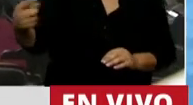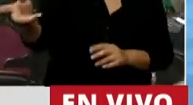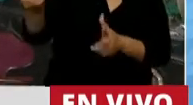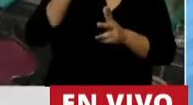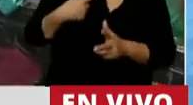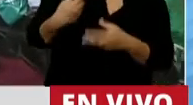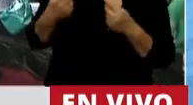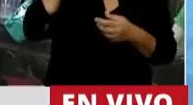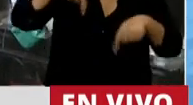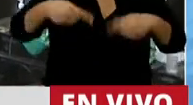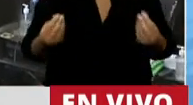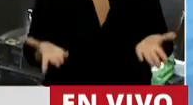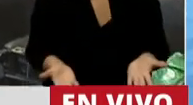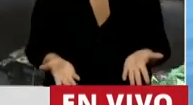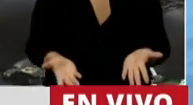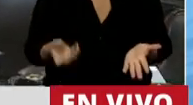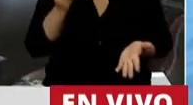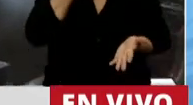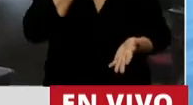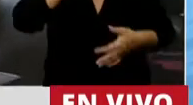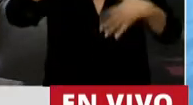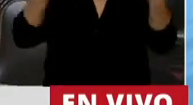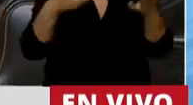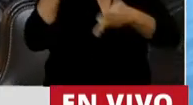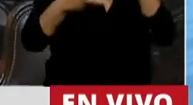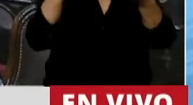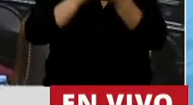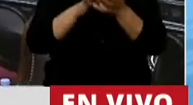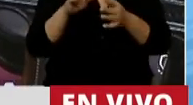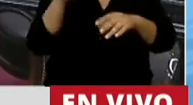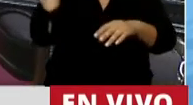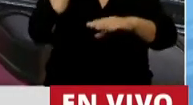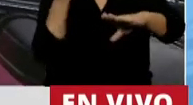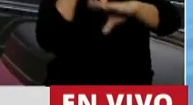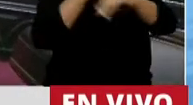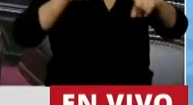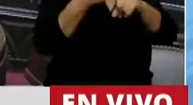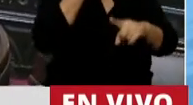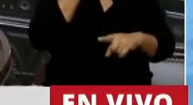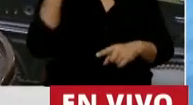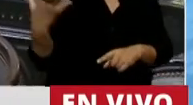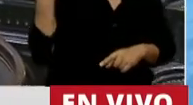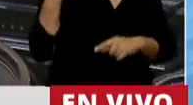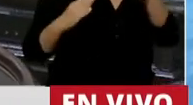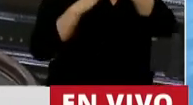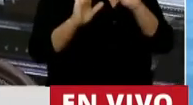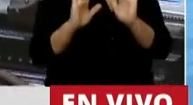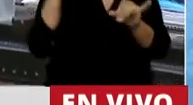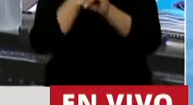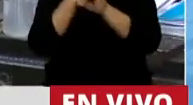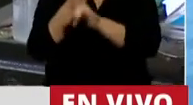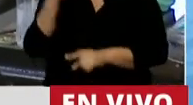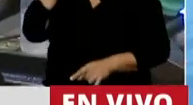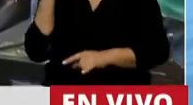ser? ¿Y cómo se explicaría que cuando hablamos de la mujer en la política, si yo digo la palabra dirigente, a todos se nos viene a la cabeza de un hombre?